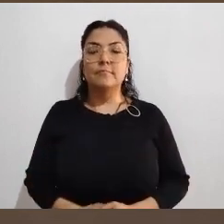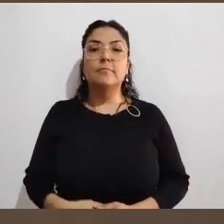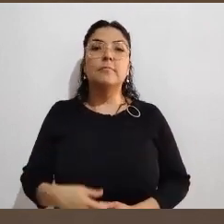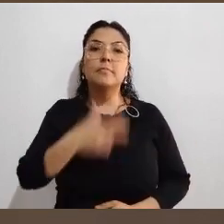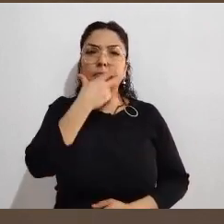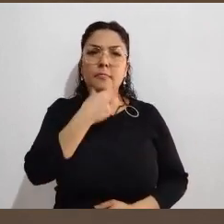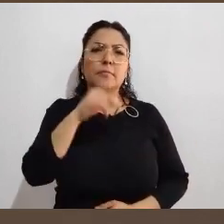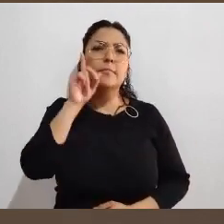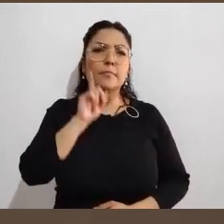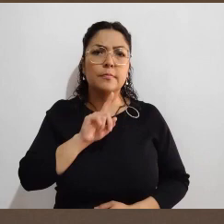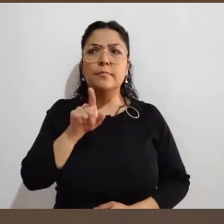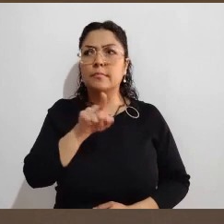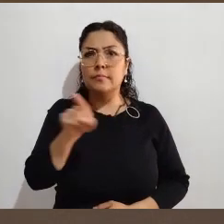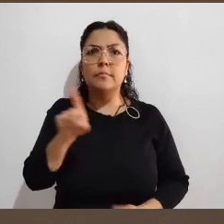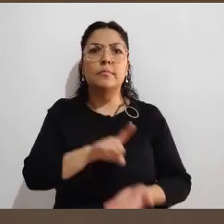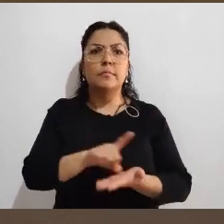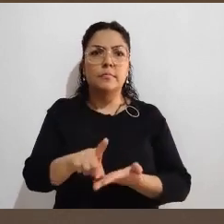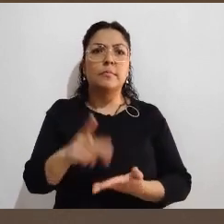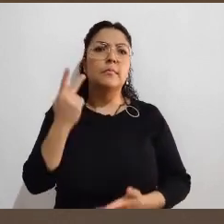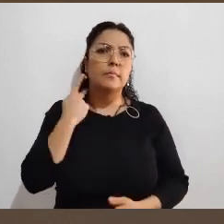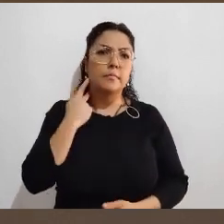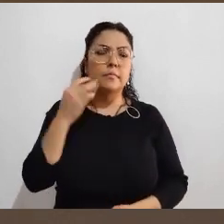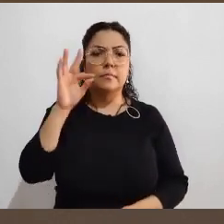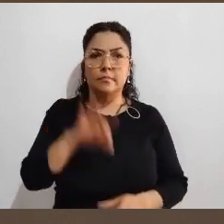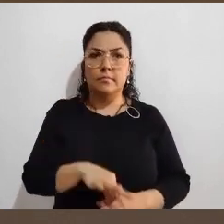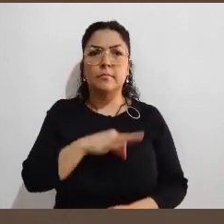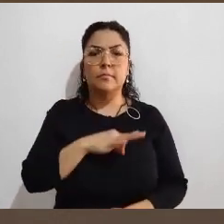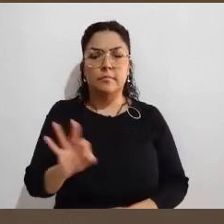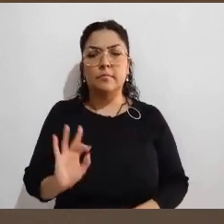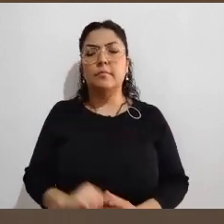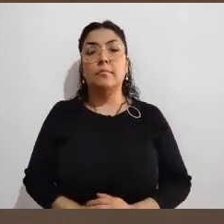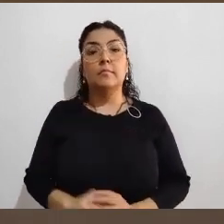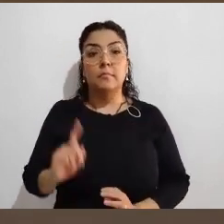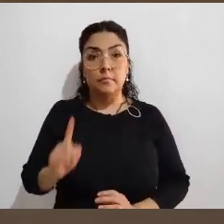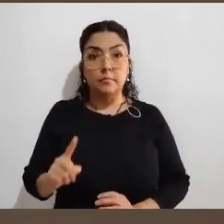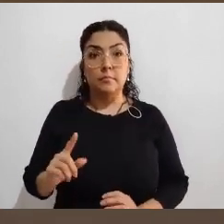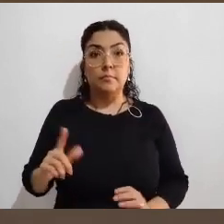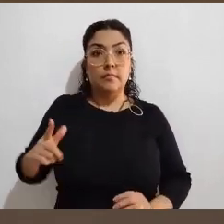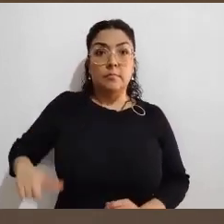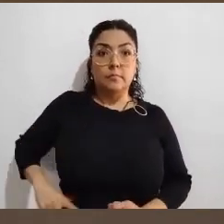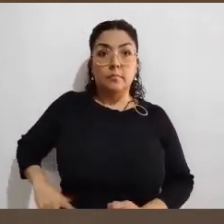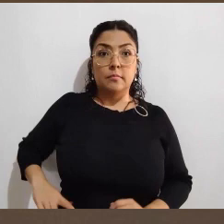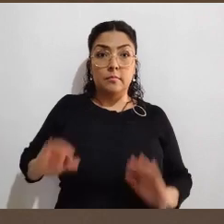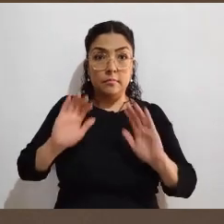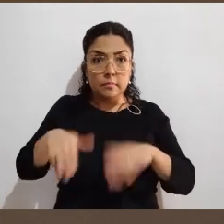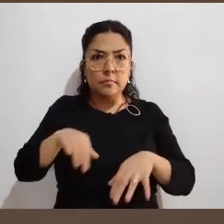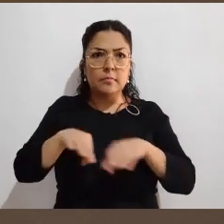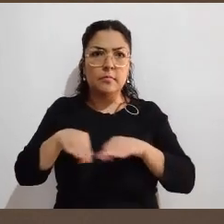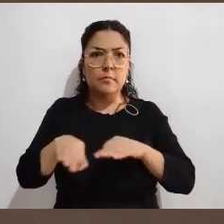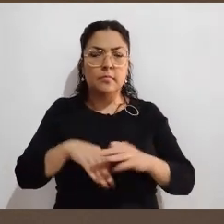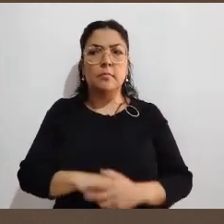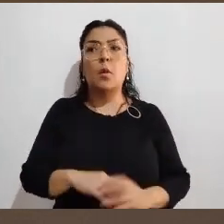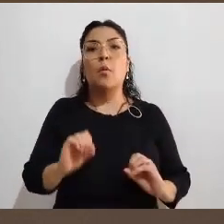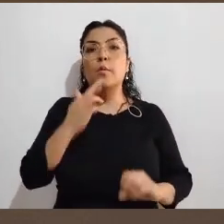ser ciudadana, ciudadana en pleno uso de sus goces, de sus derechos políticos electorales, no ser persona servidora pública vinculada con